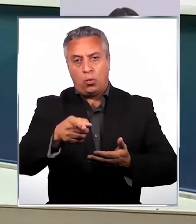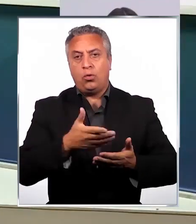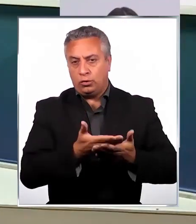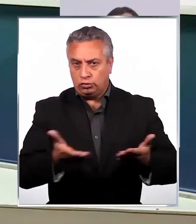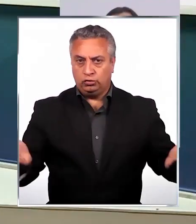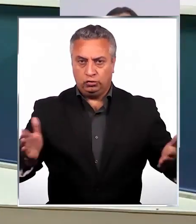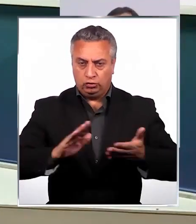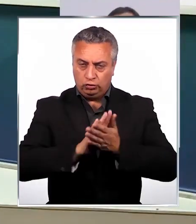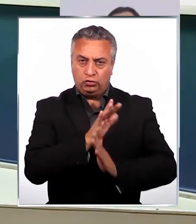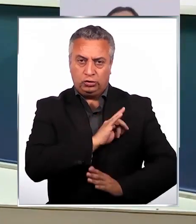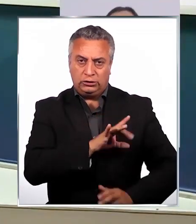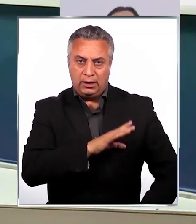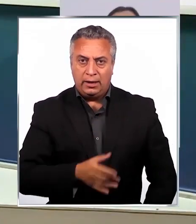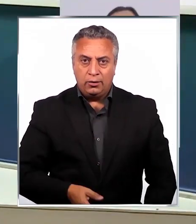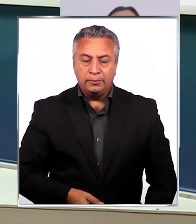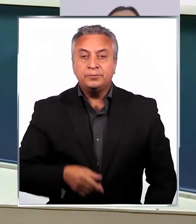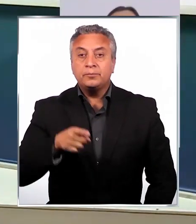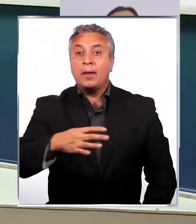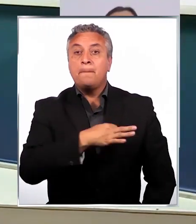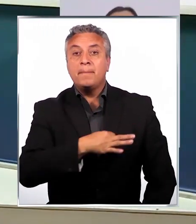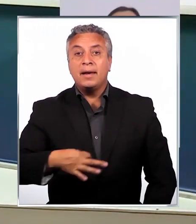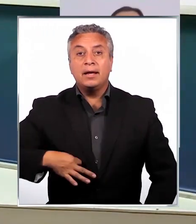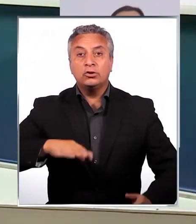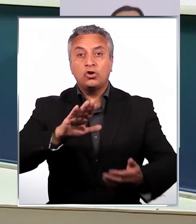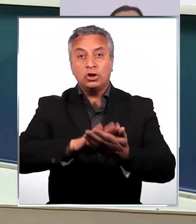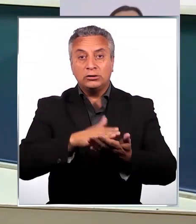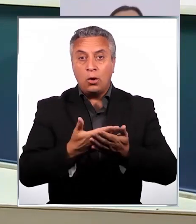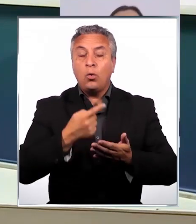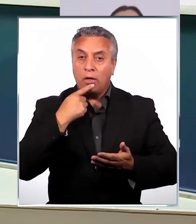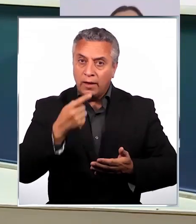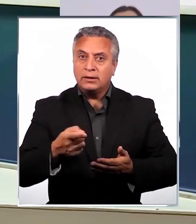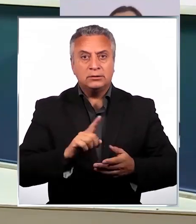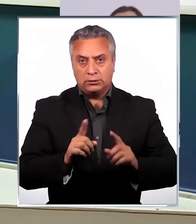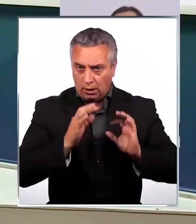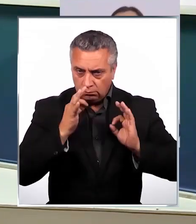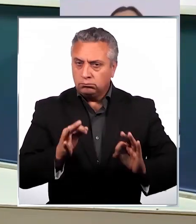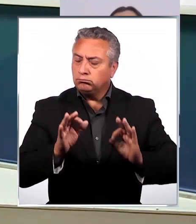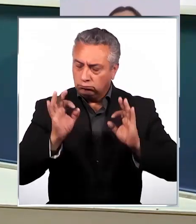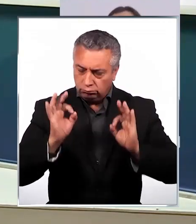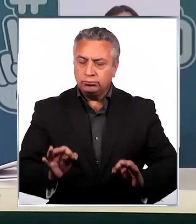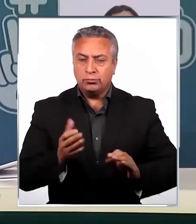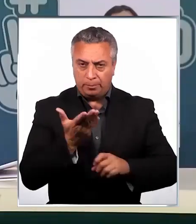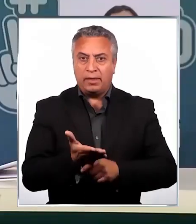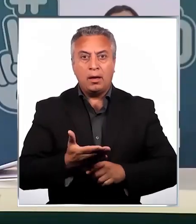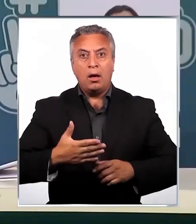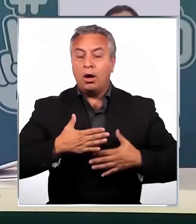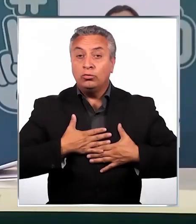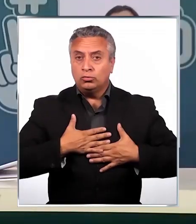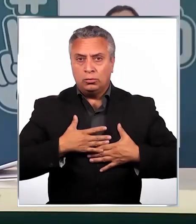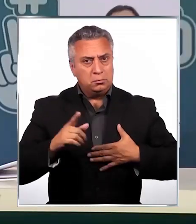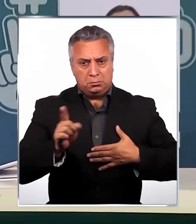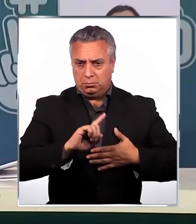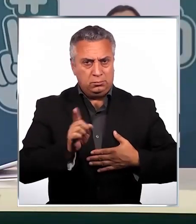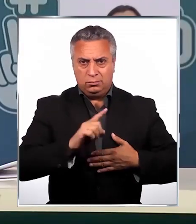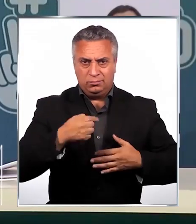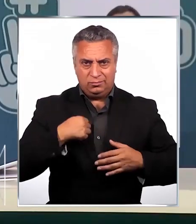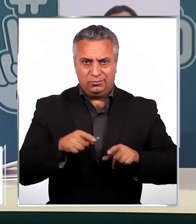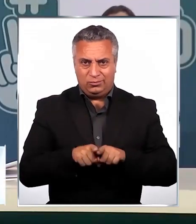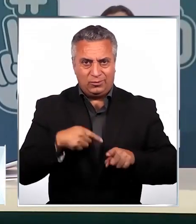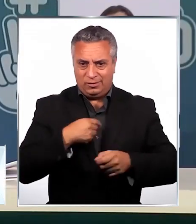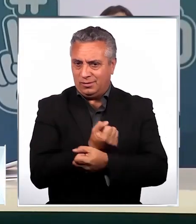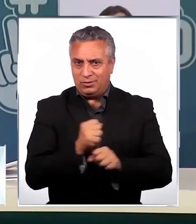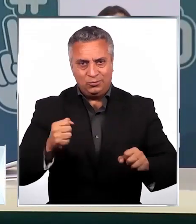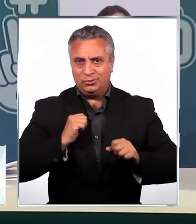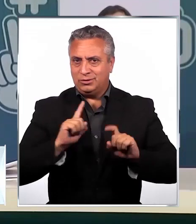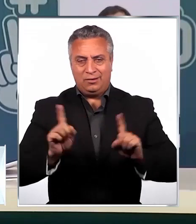el ministro de Salud pide unidad para enfrentar la pandemia. Descarta renunciar a su cargo. Nada me moverá de ese